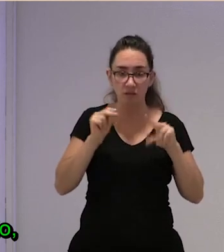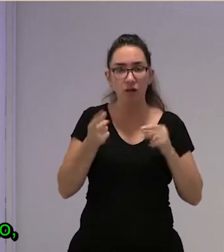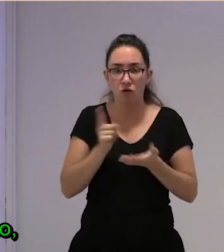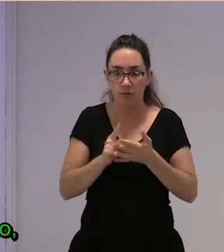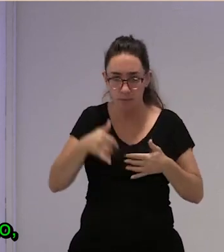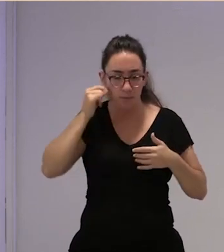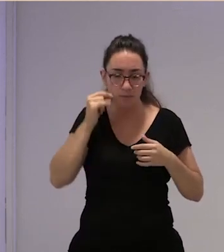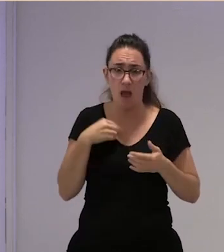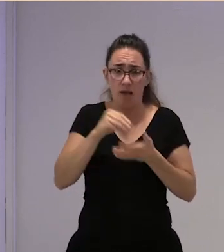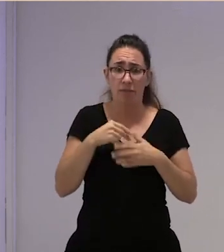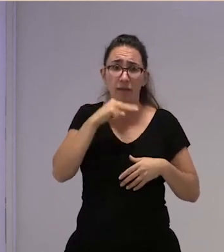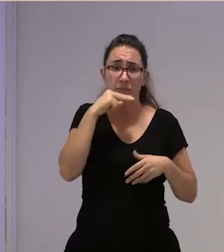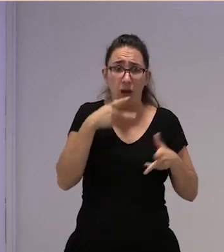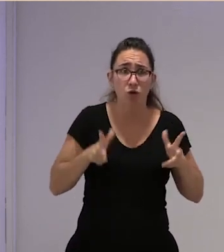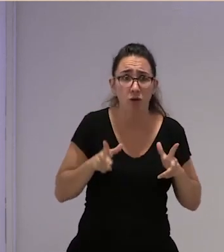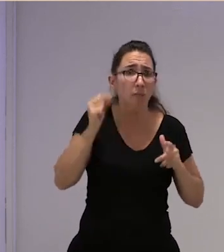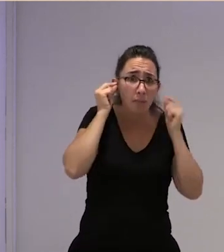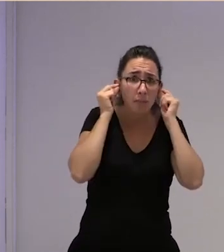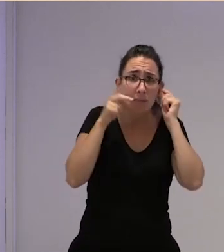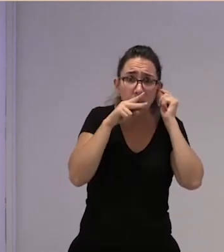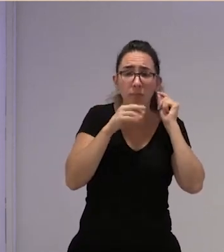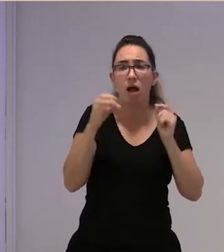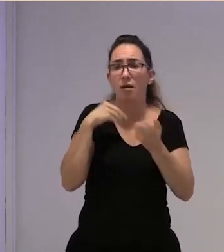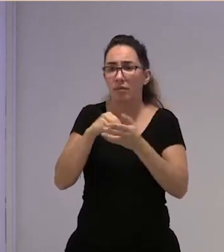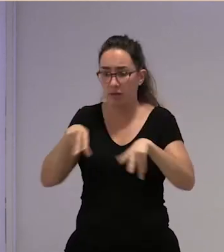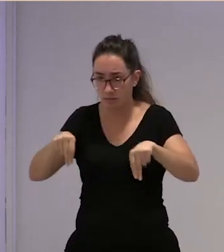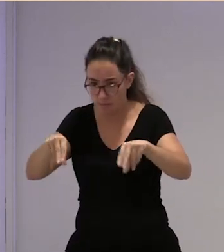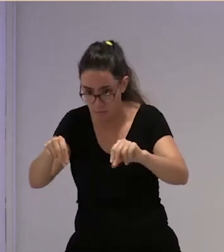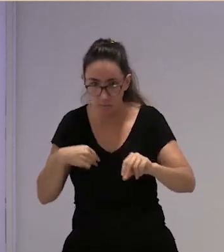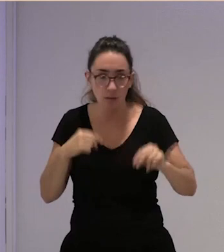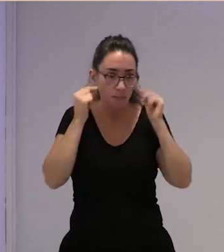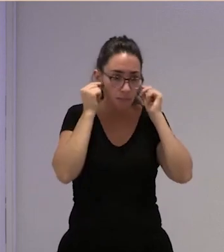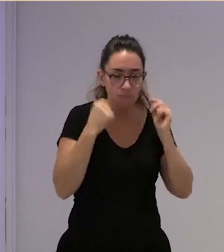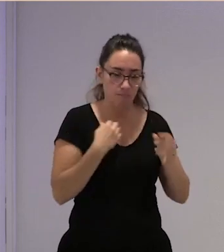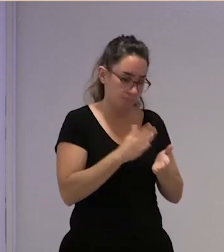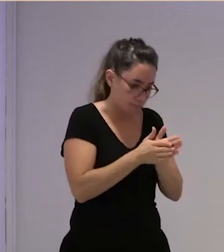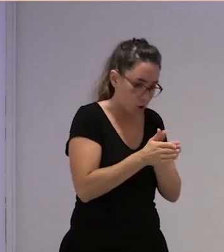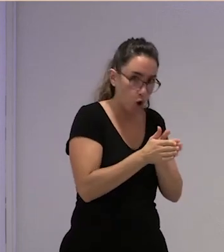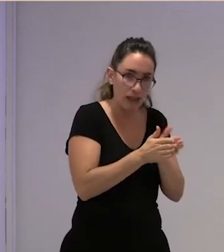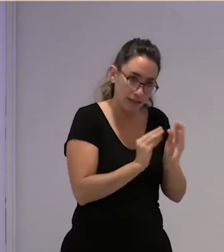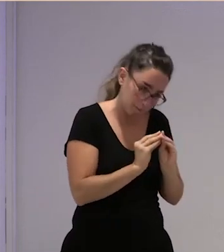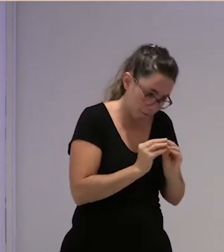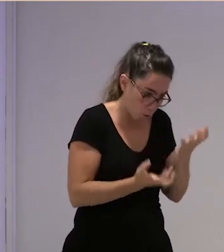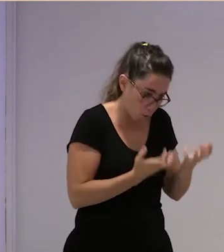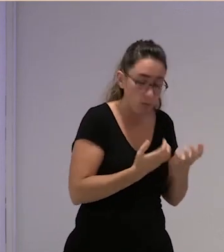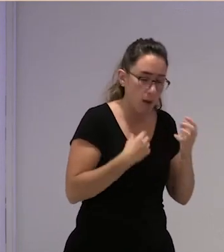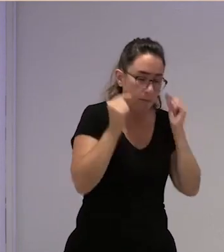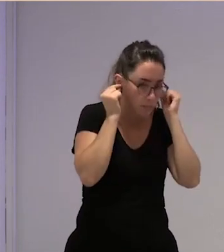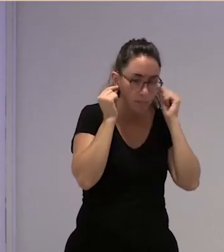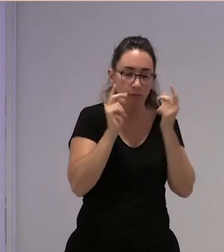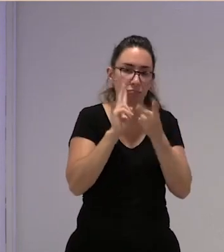veces contestaba en el baño contestaba teniendo la ropa contestaba haciendo las comidas llegan todo